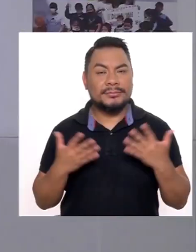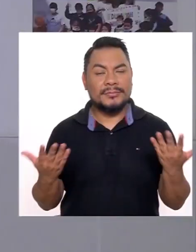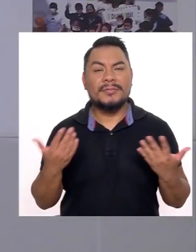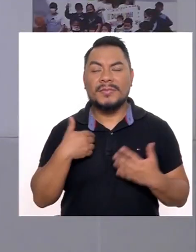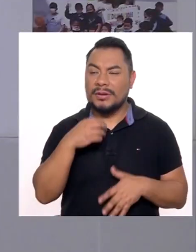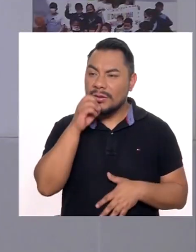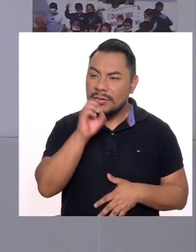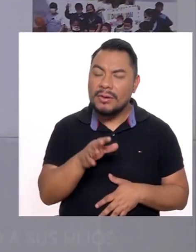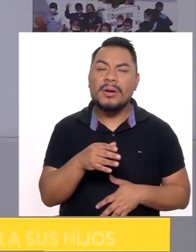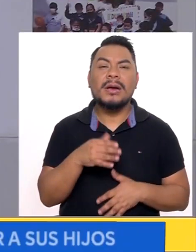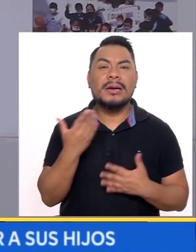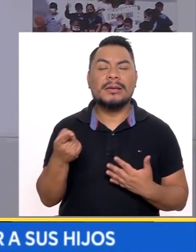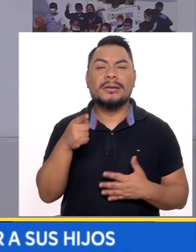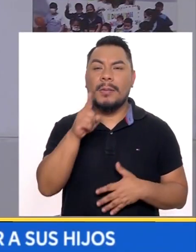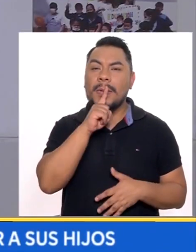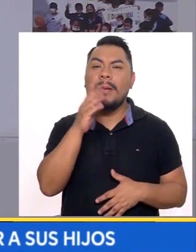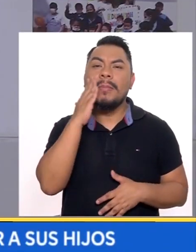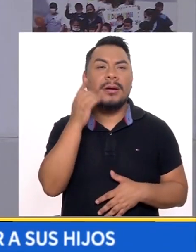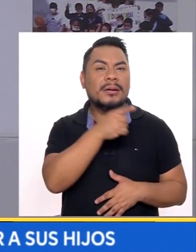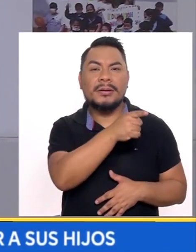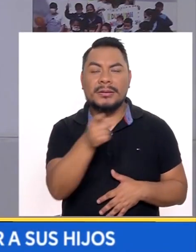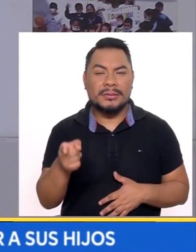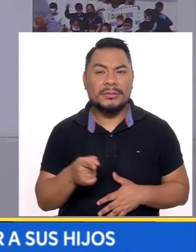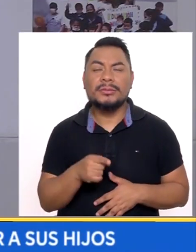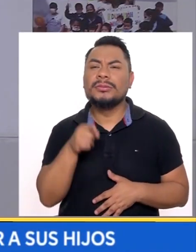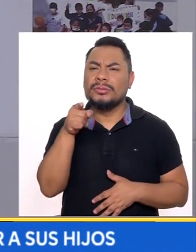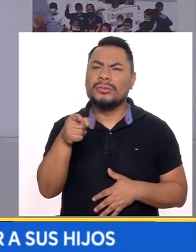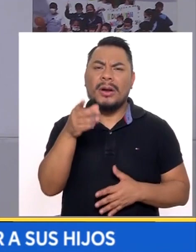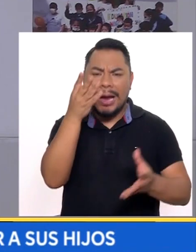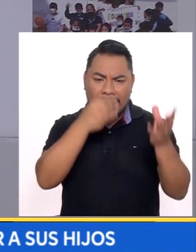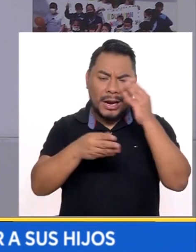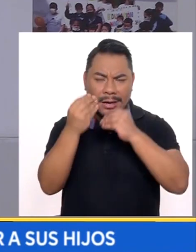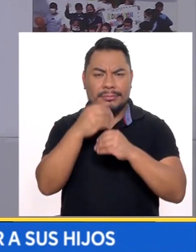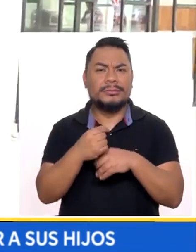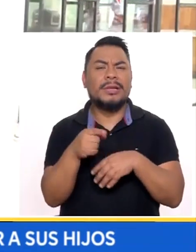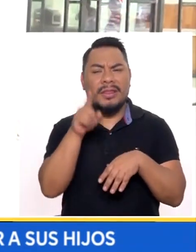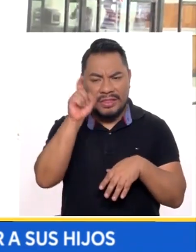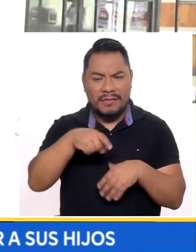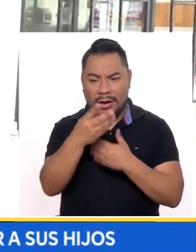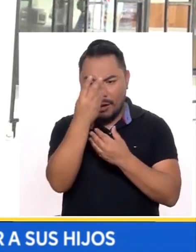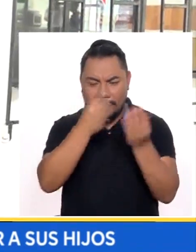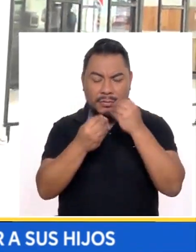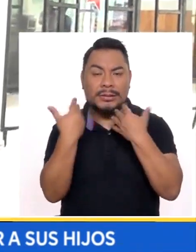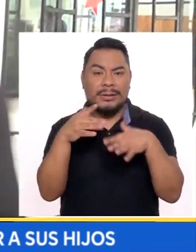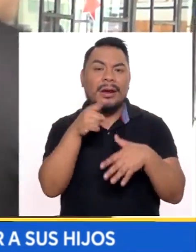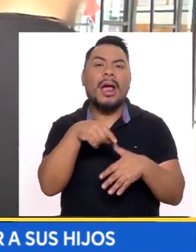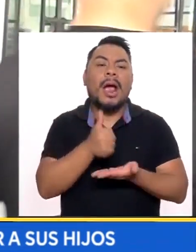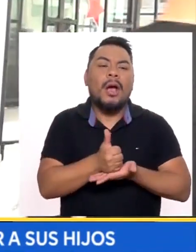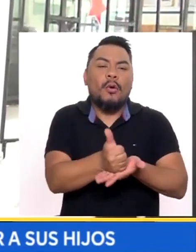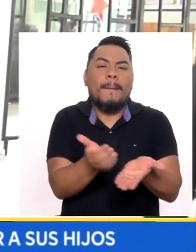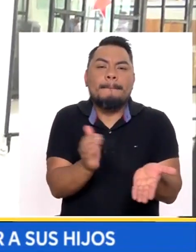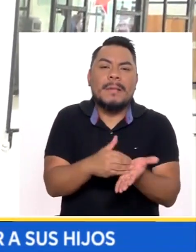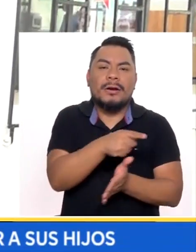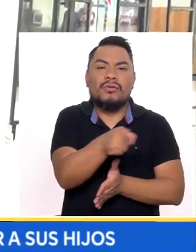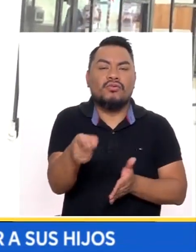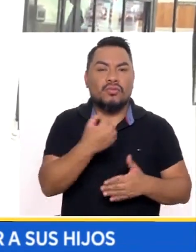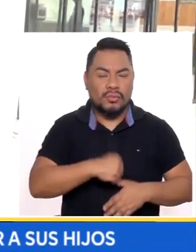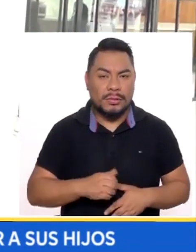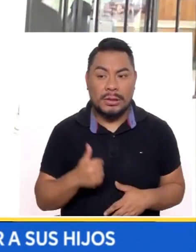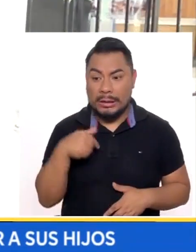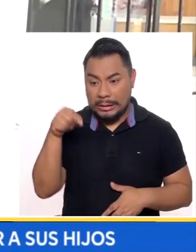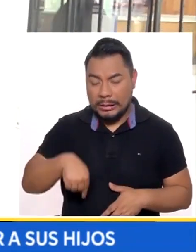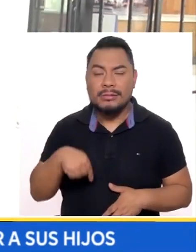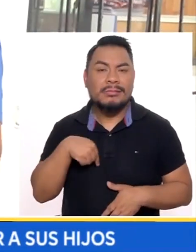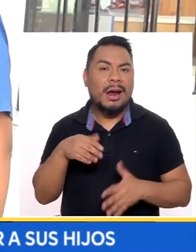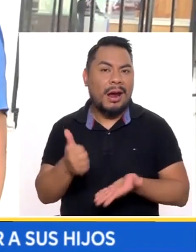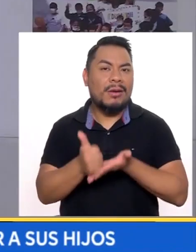Y yo les diría pues papás y mamás Que nos capacitemos para poder ayudarlos más a ellos Como acá a